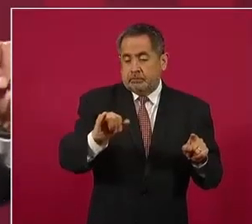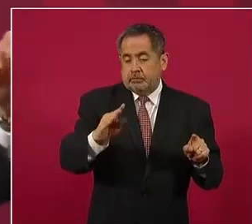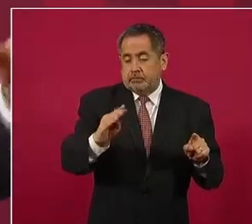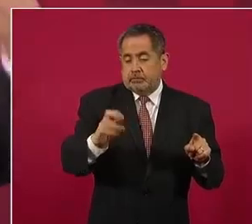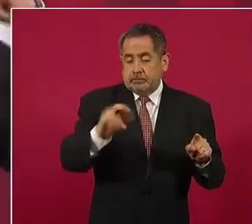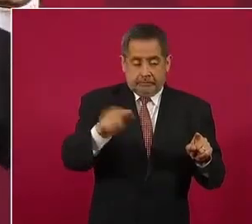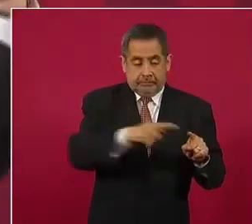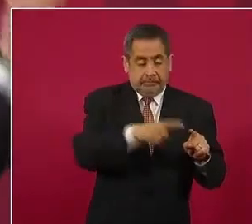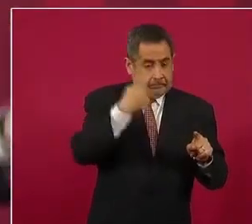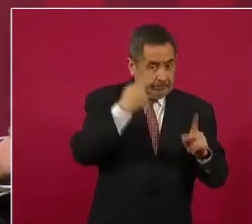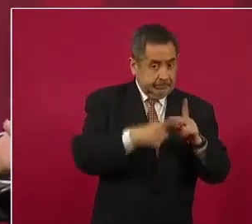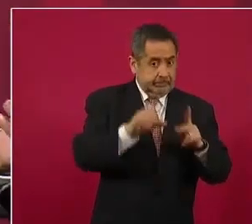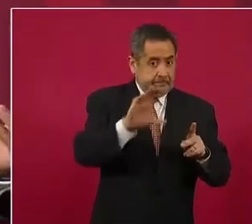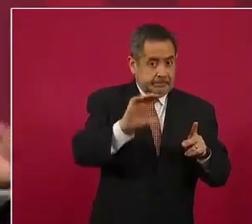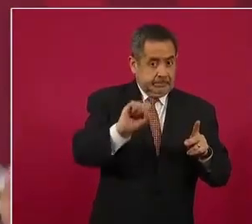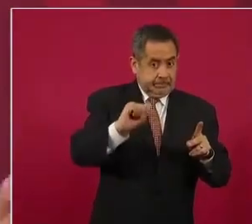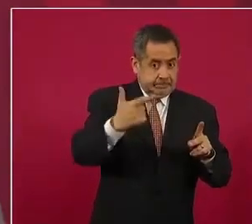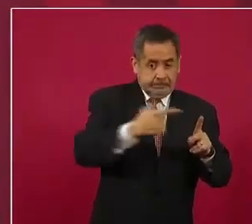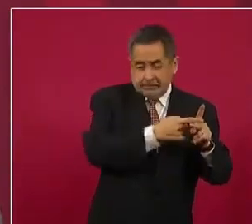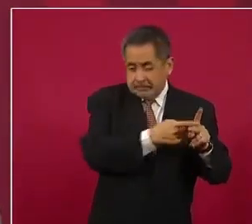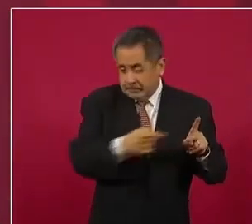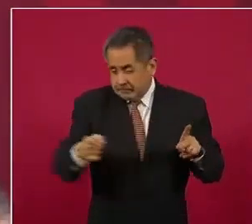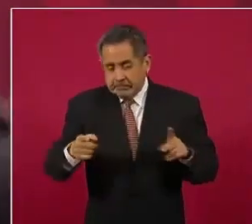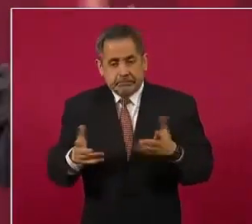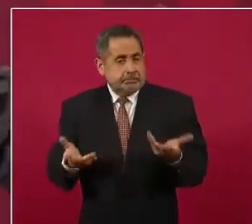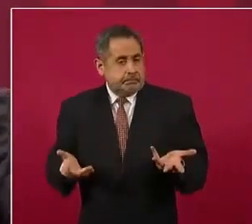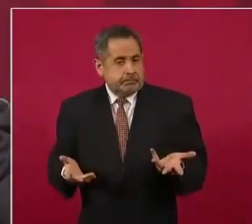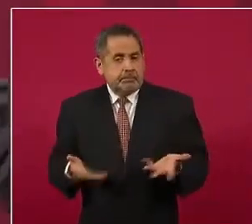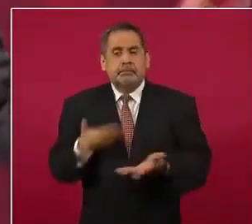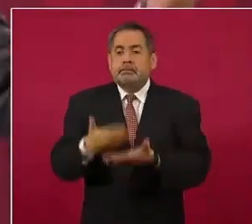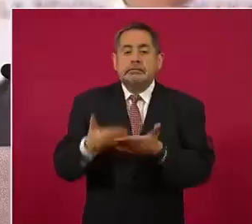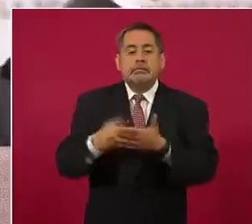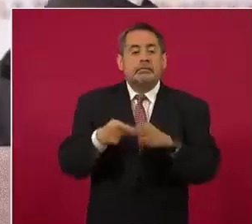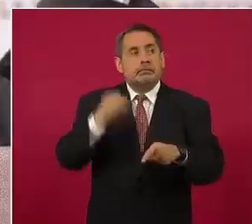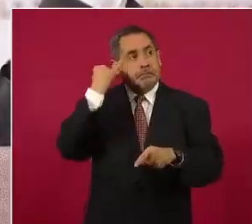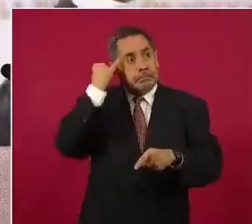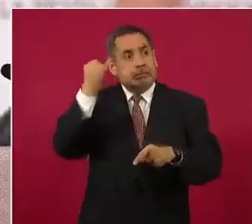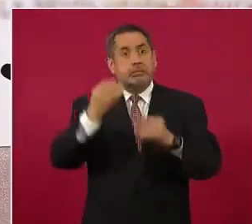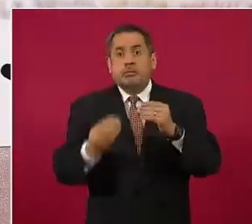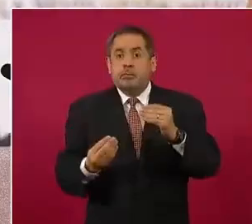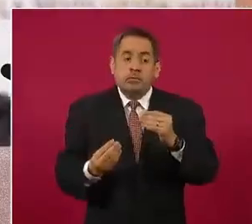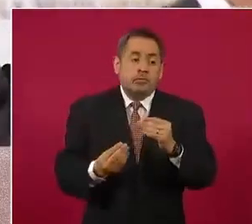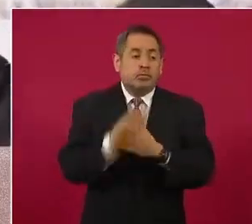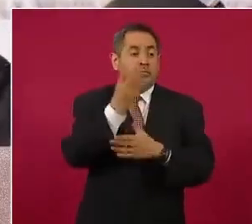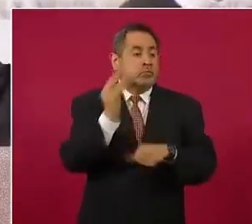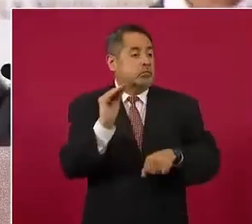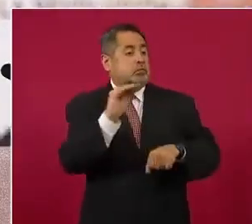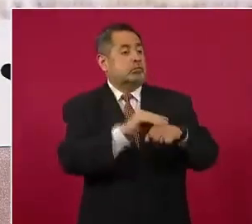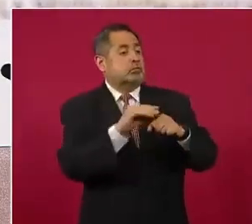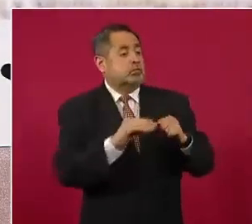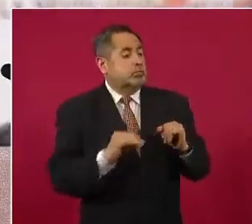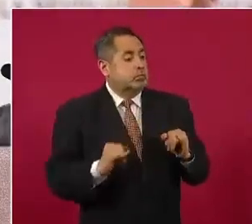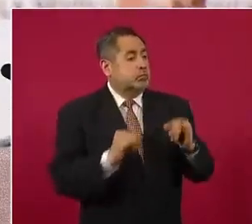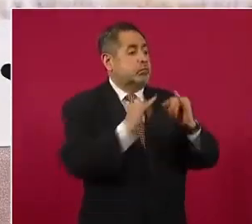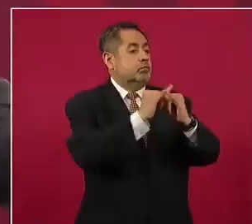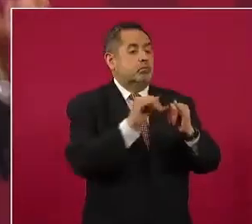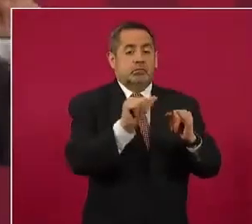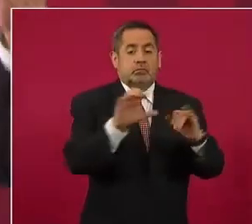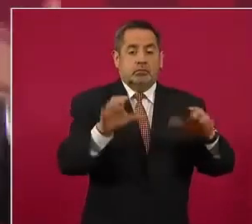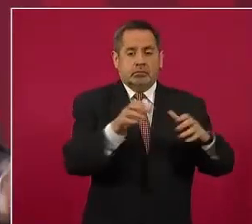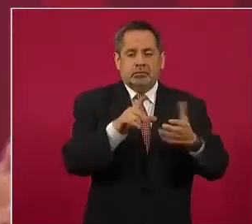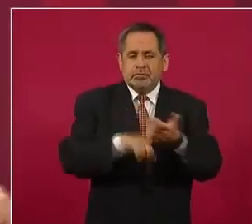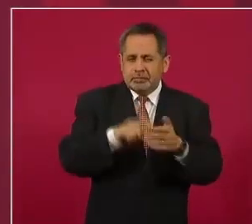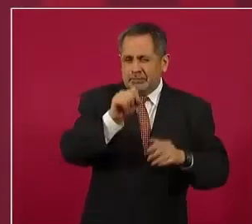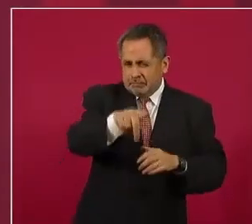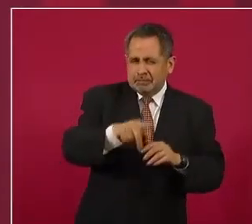Y viene la moda de crear los órganos autónomos de la sociedad civil. Esto lo impulsó mucho